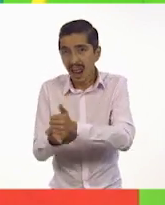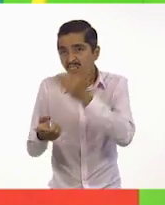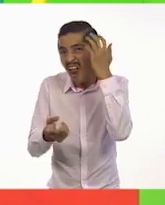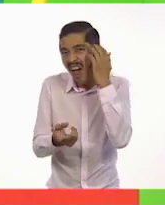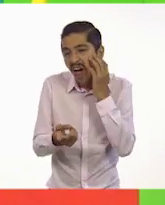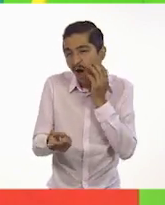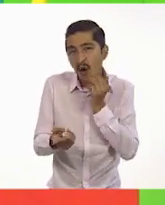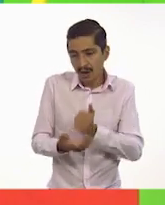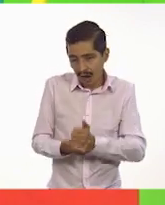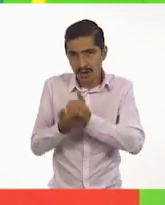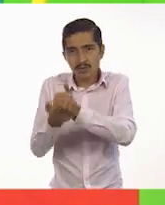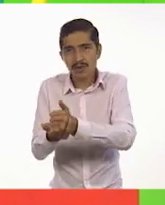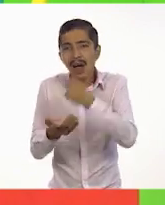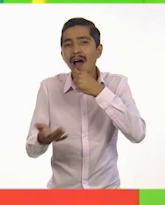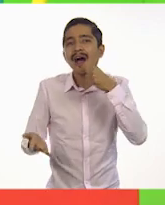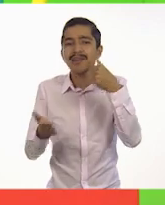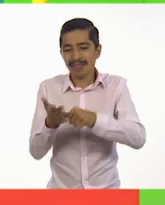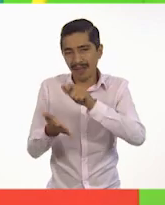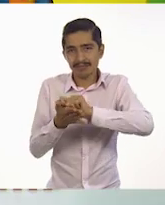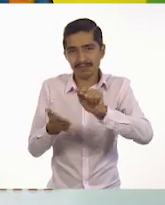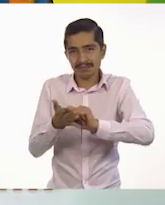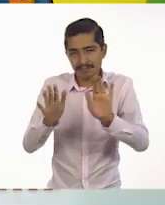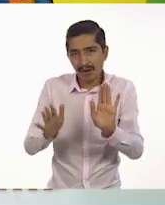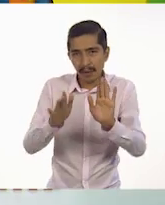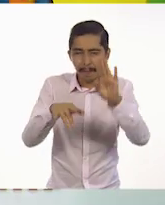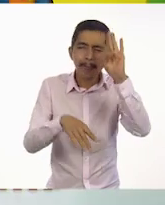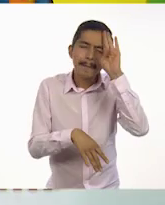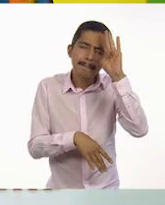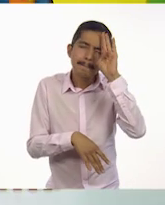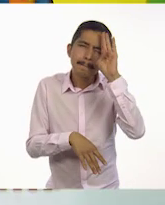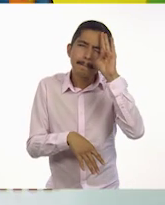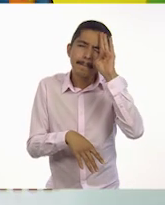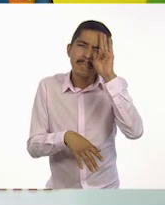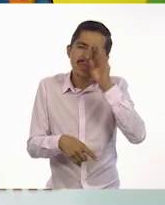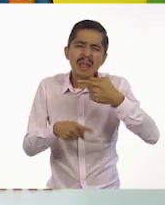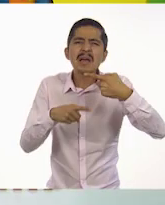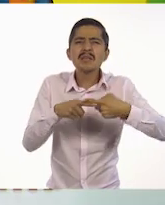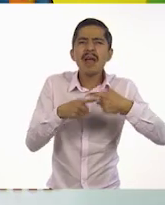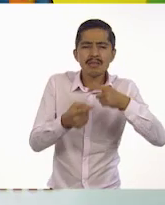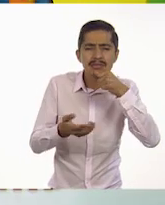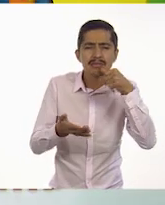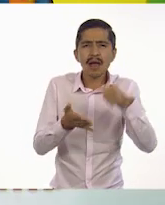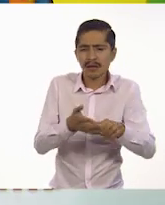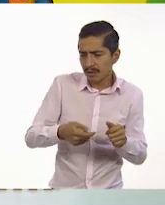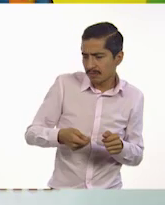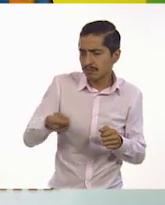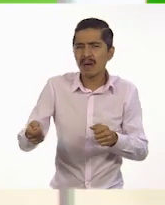escribir su carta? Pensemos. ¿A quién le quería mandar la carta el león?